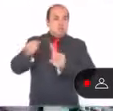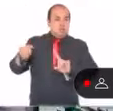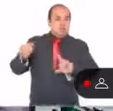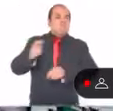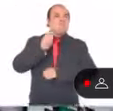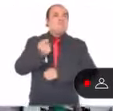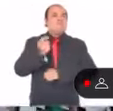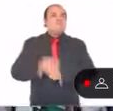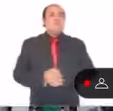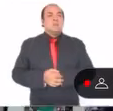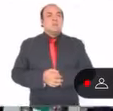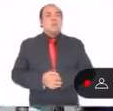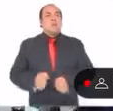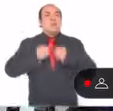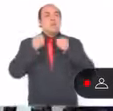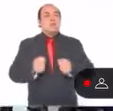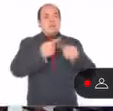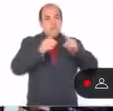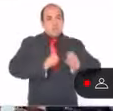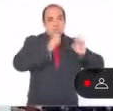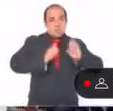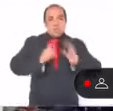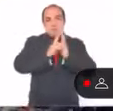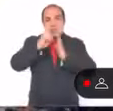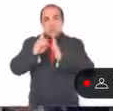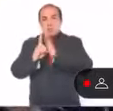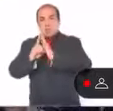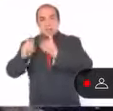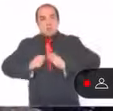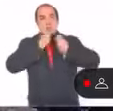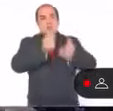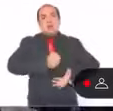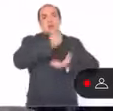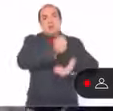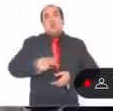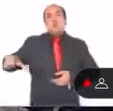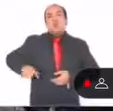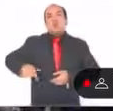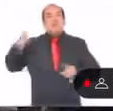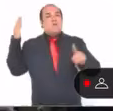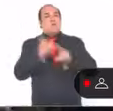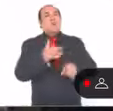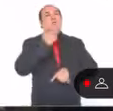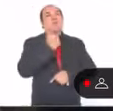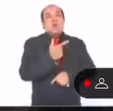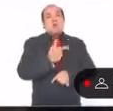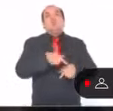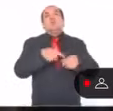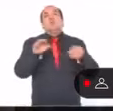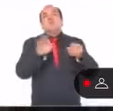habitacionales cuenten con un presupuesto público para su mejoramiento continuo,